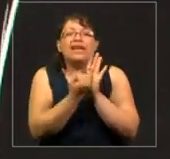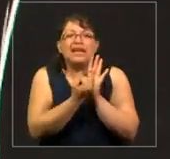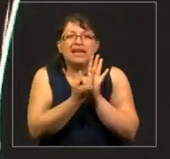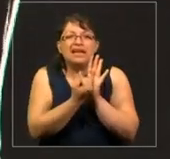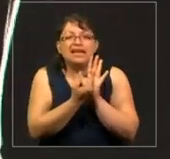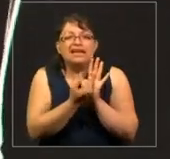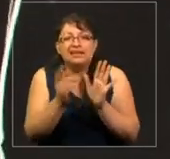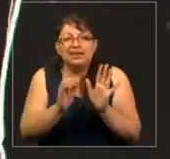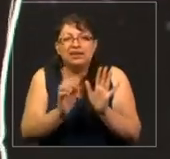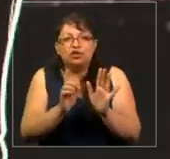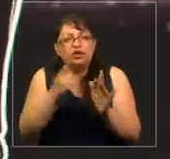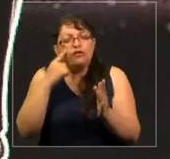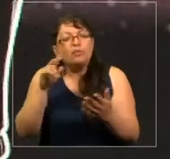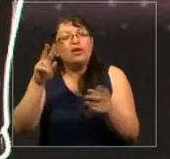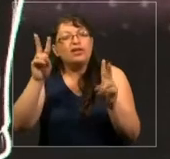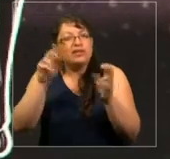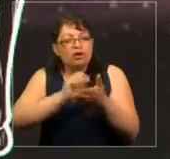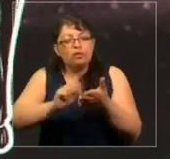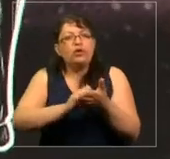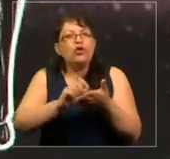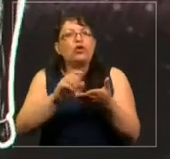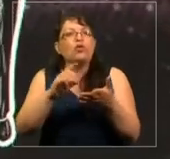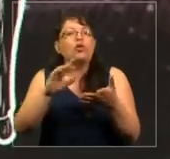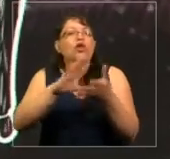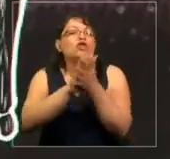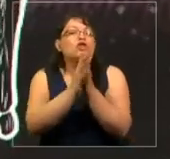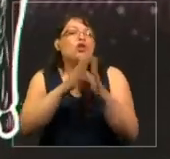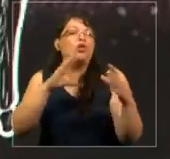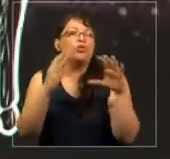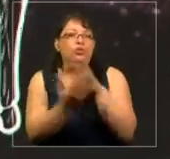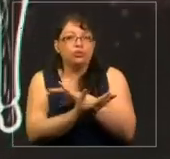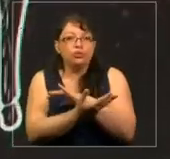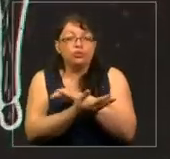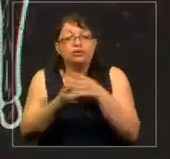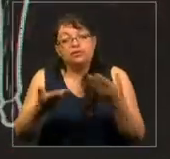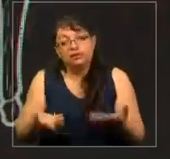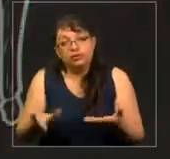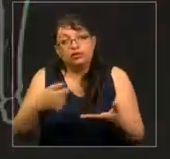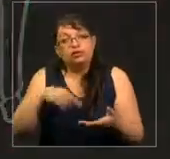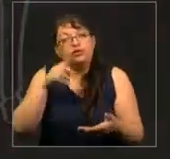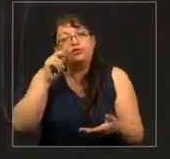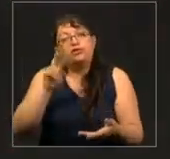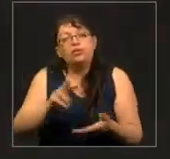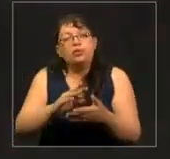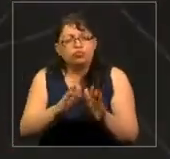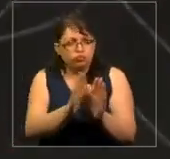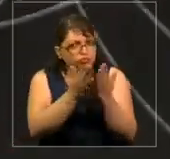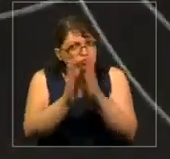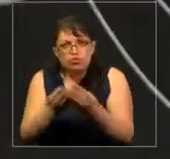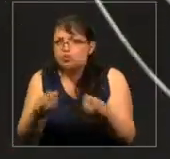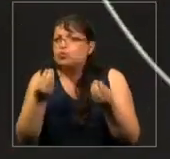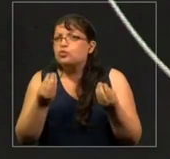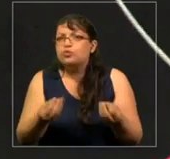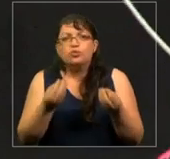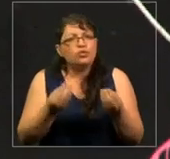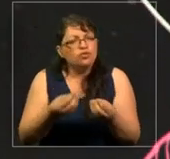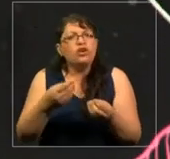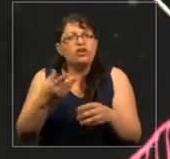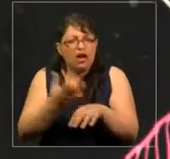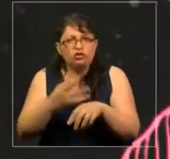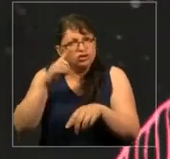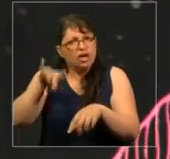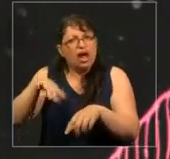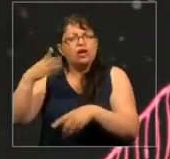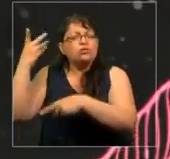vemos la escritura como algo universal. Y es así como deberíamos ver toda la buena literatura. Yo sé de una historia de